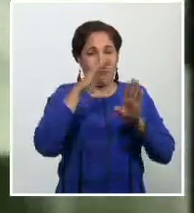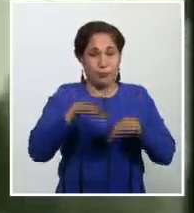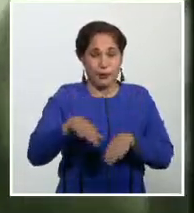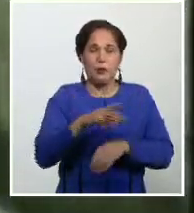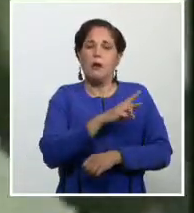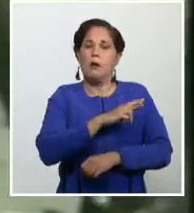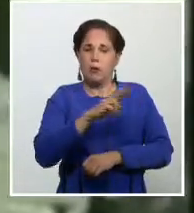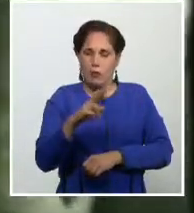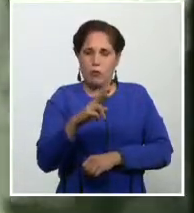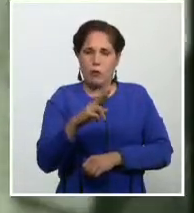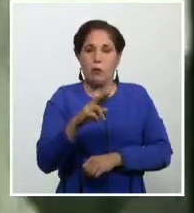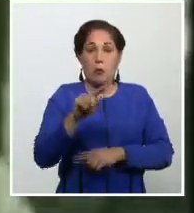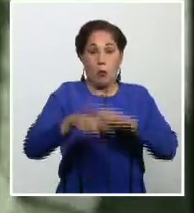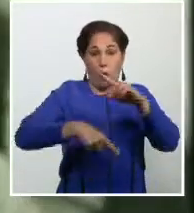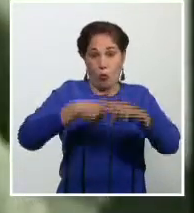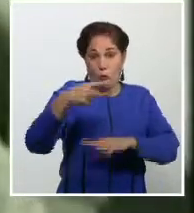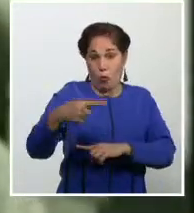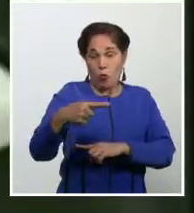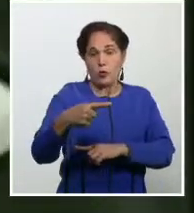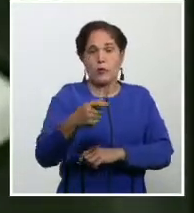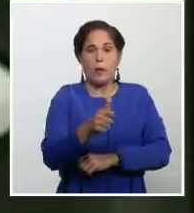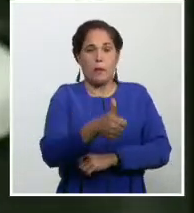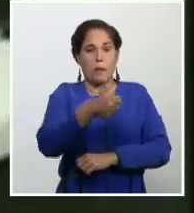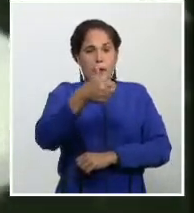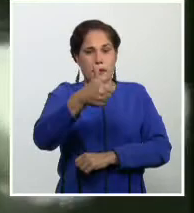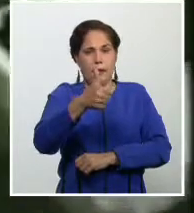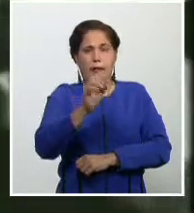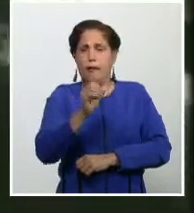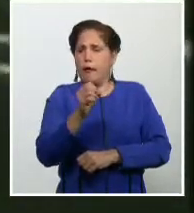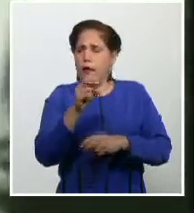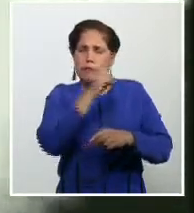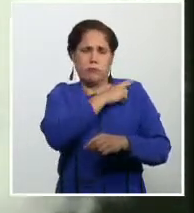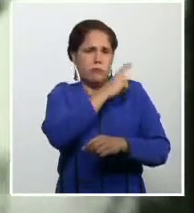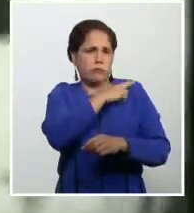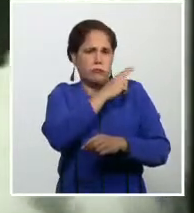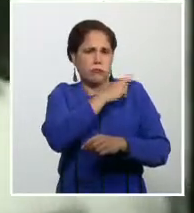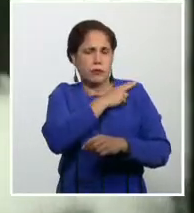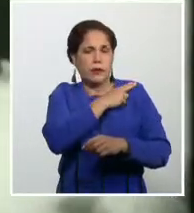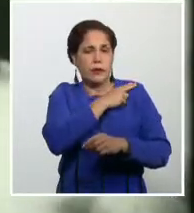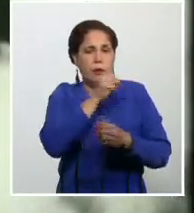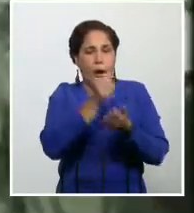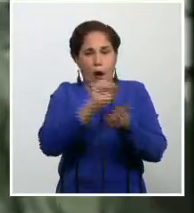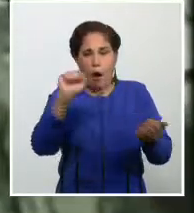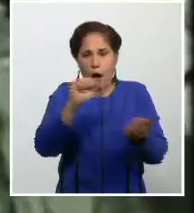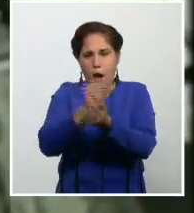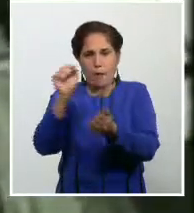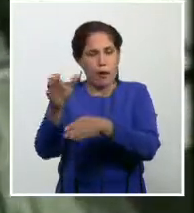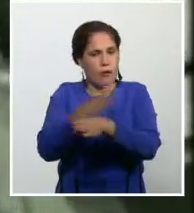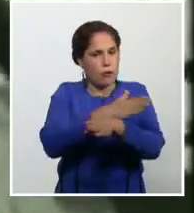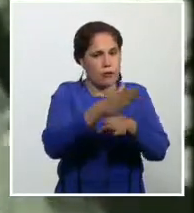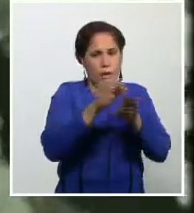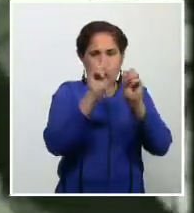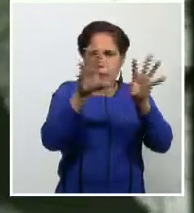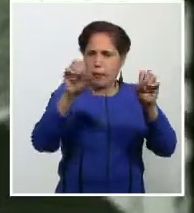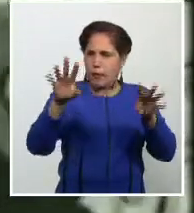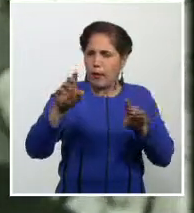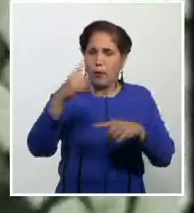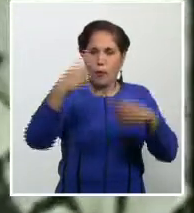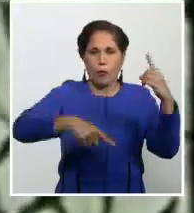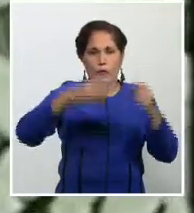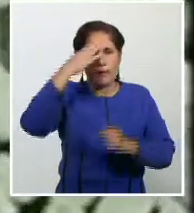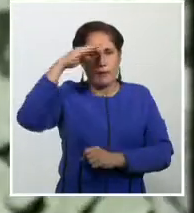atentar contra la vida de nuestros principales dirigentes, realizar sabotajes y campañas de propaganda.